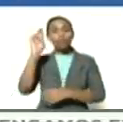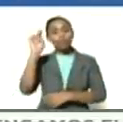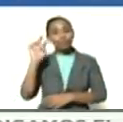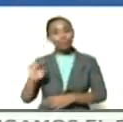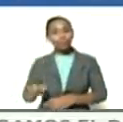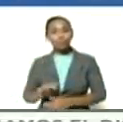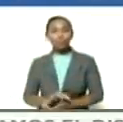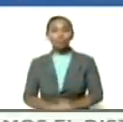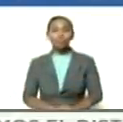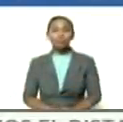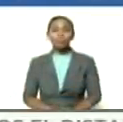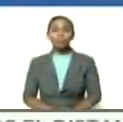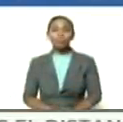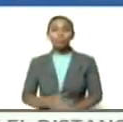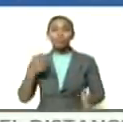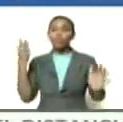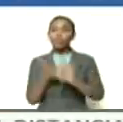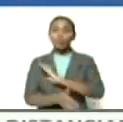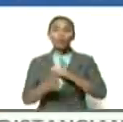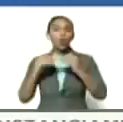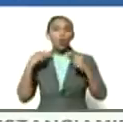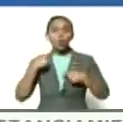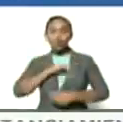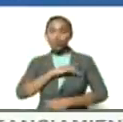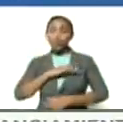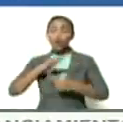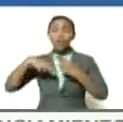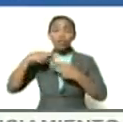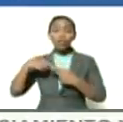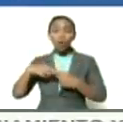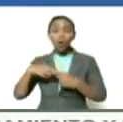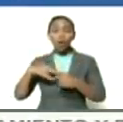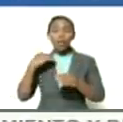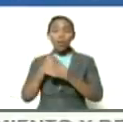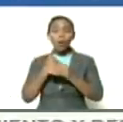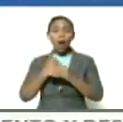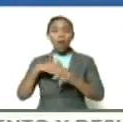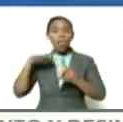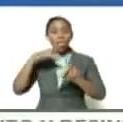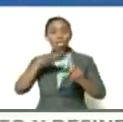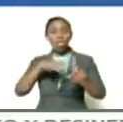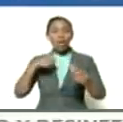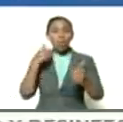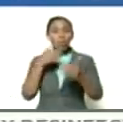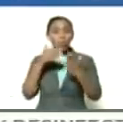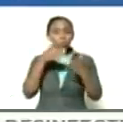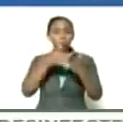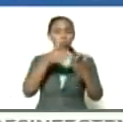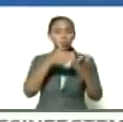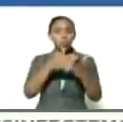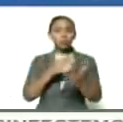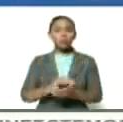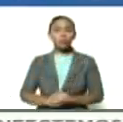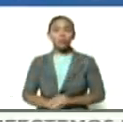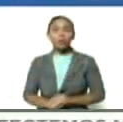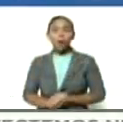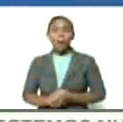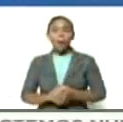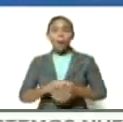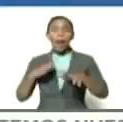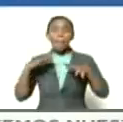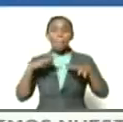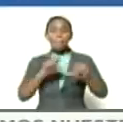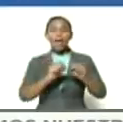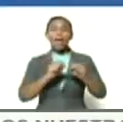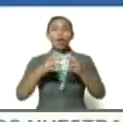sobre todo que somos revoluciones acosadas asediadas por el imperio